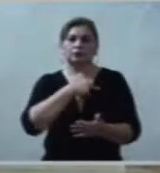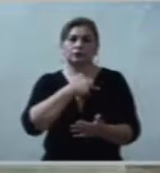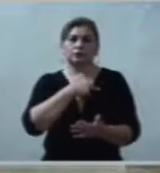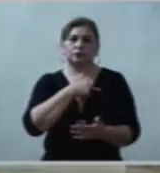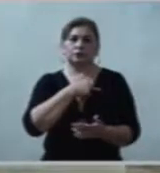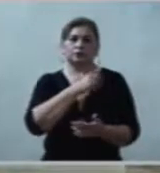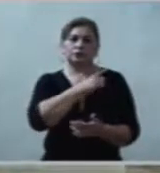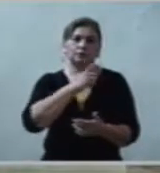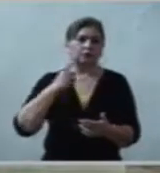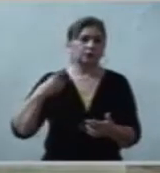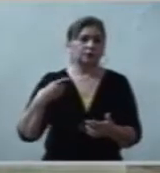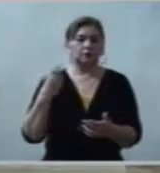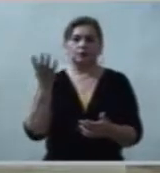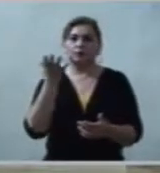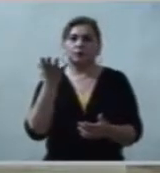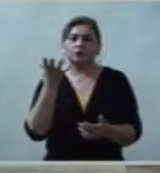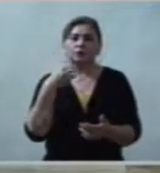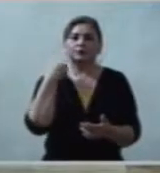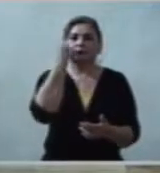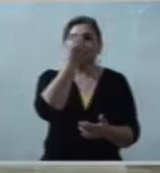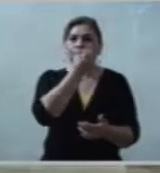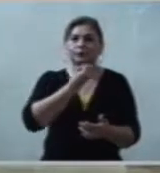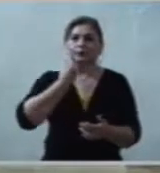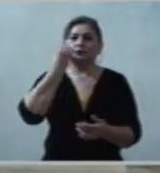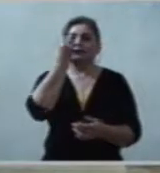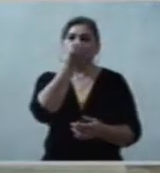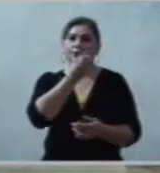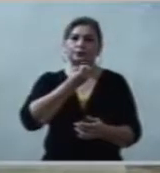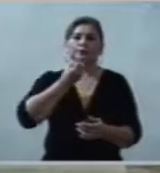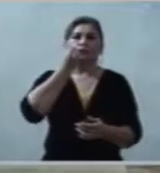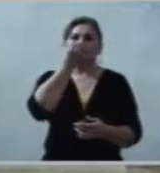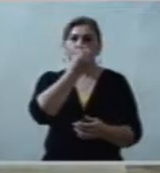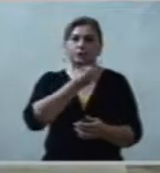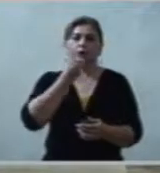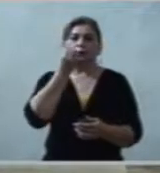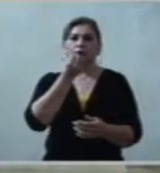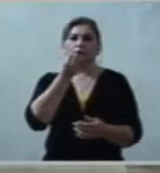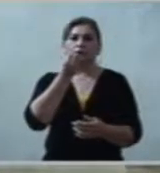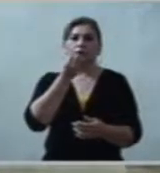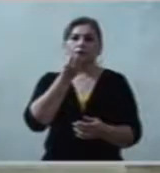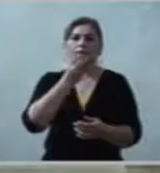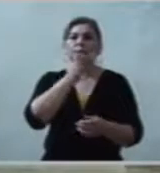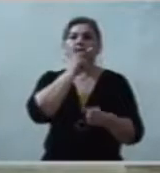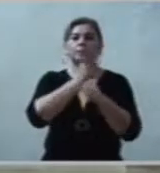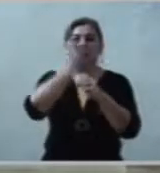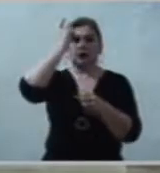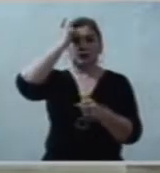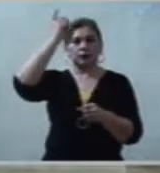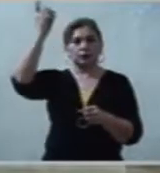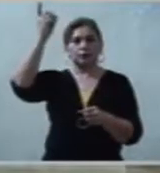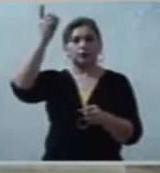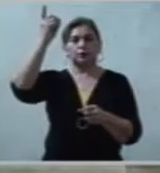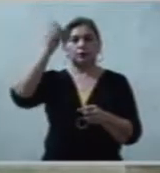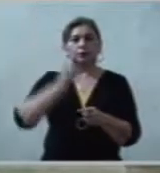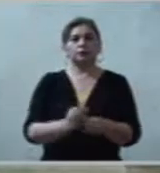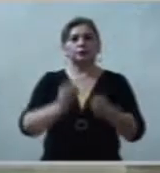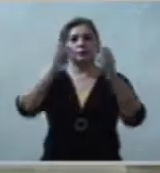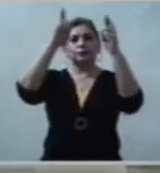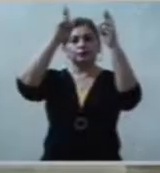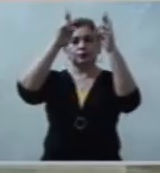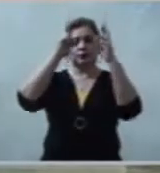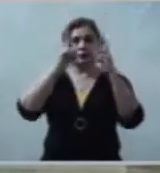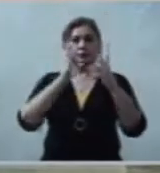es pedir, pedirle al Padre que nos regale